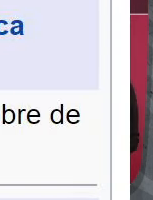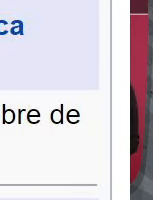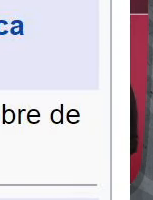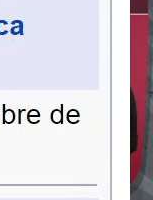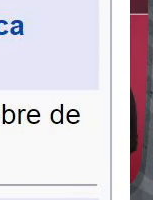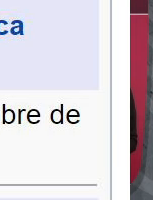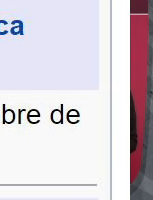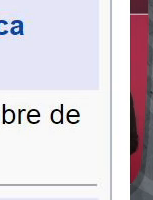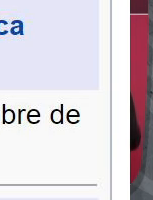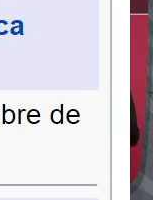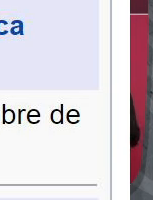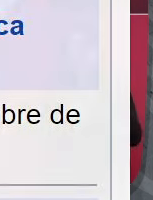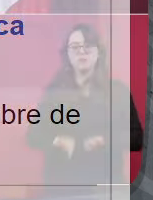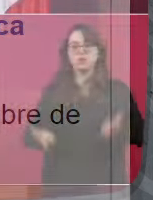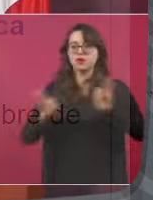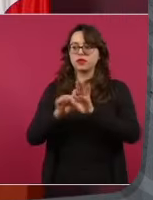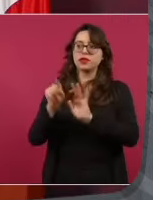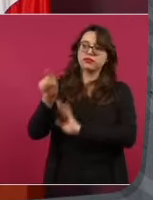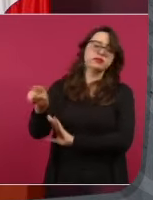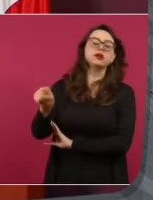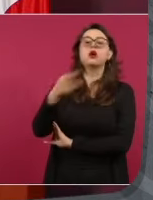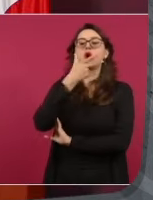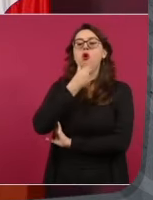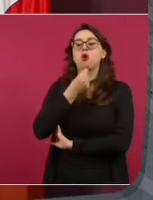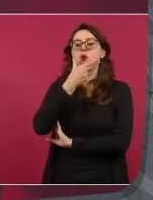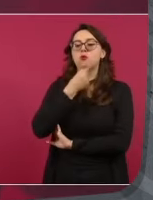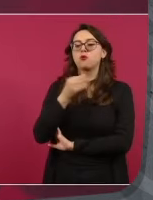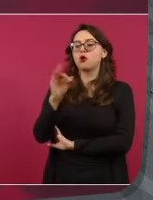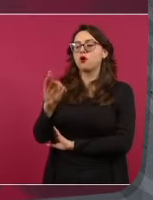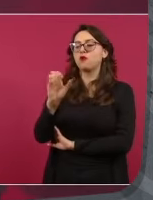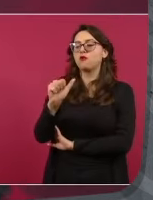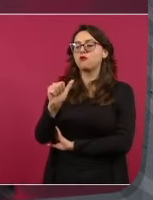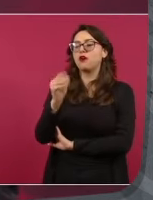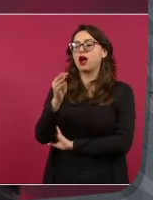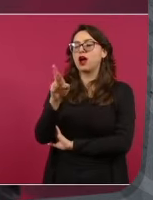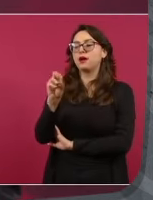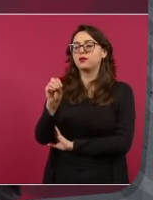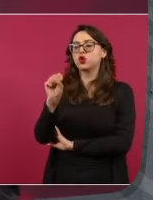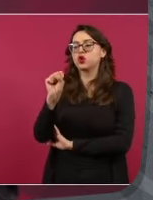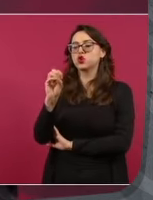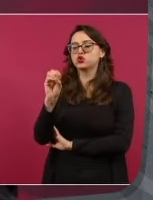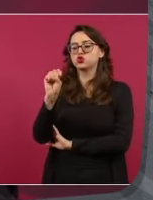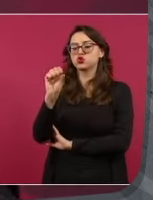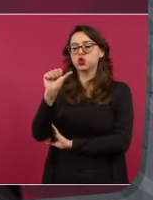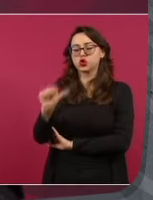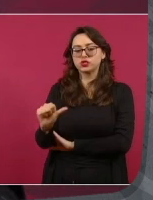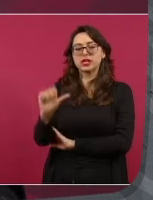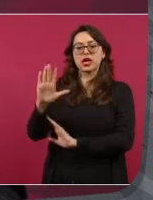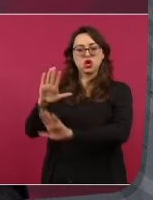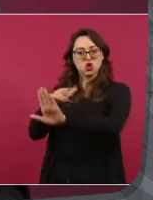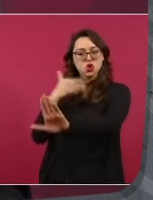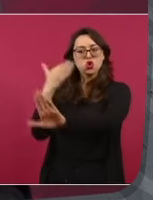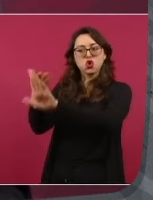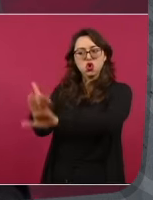también fue García Luna, con los medios de información, otro montaje,